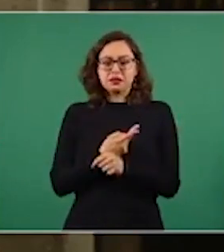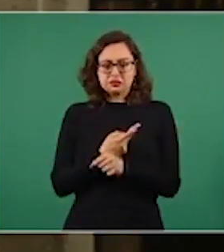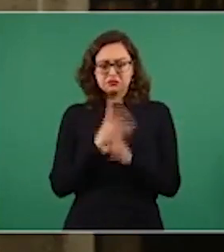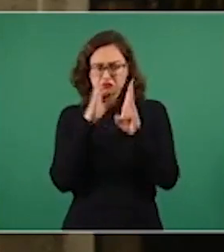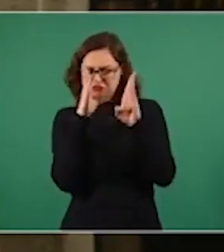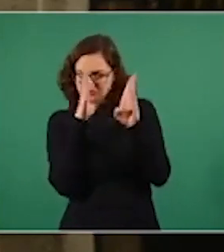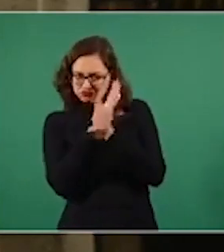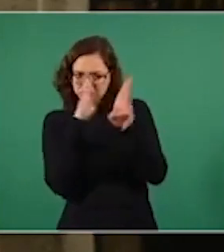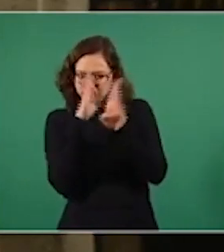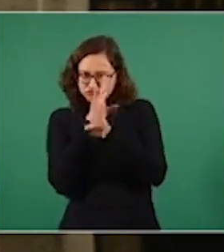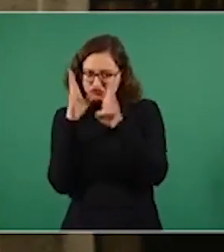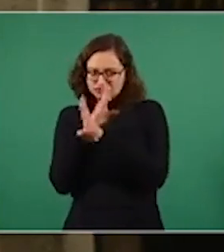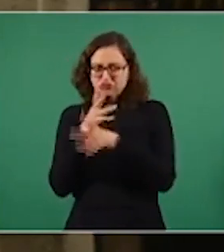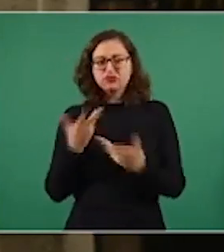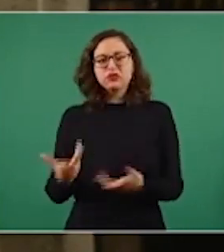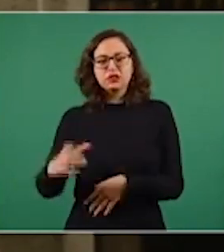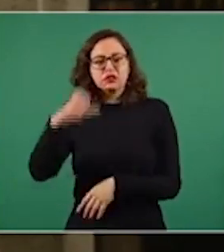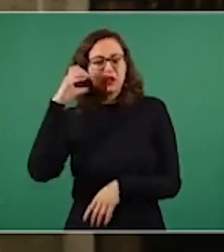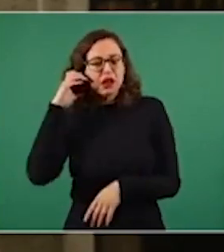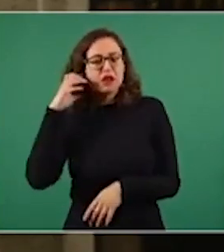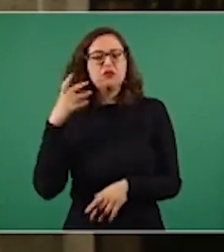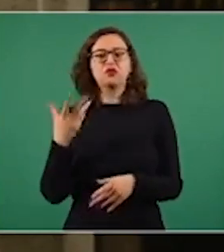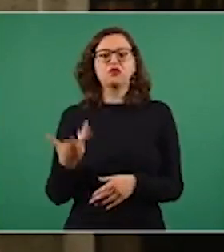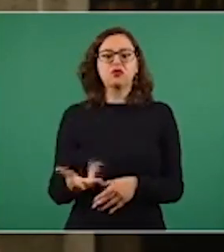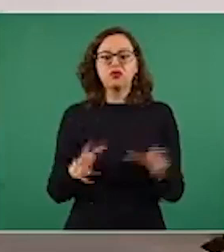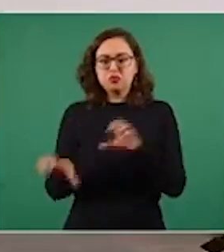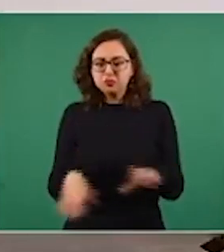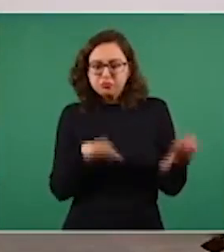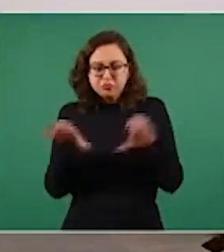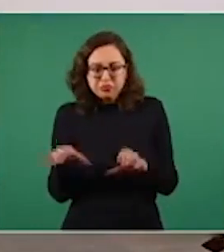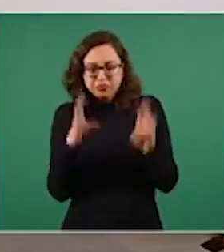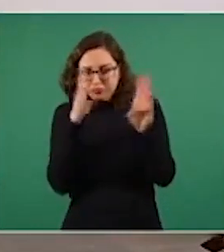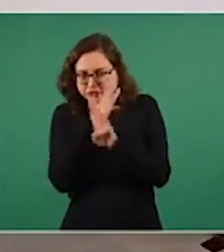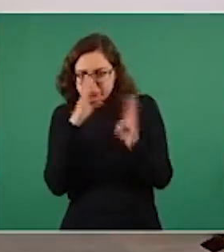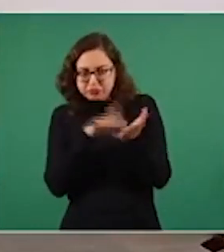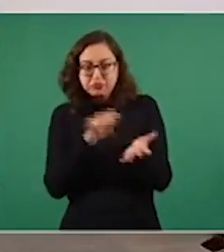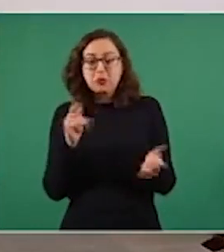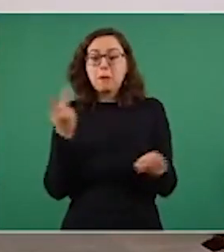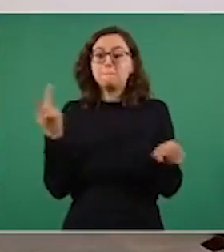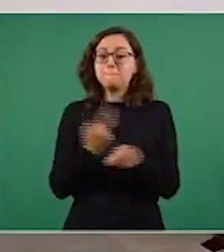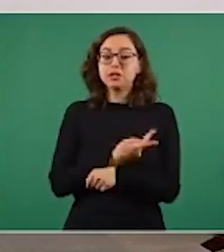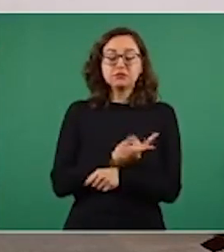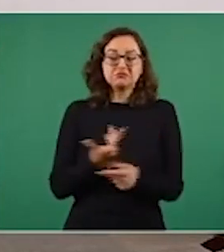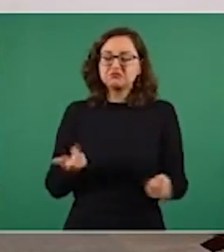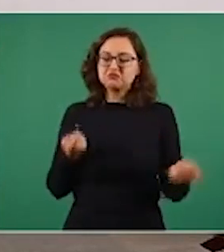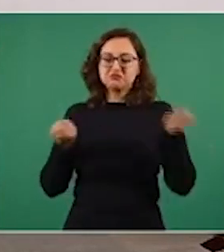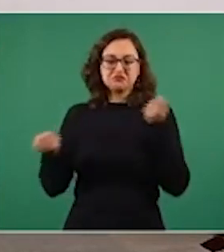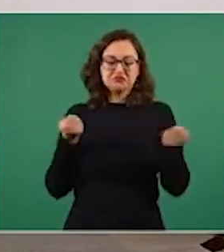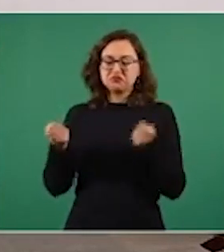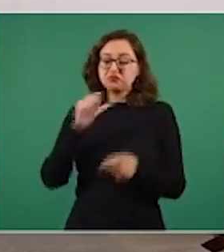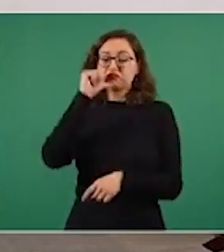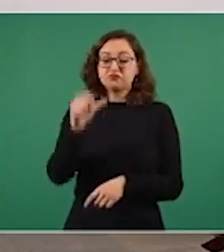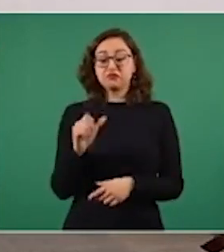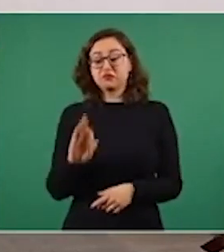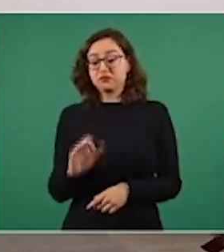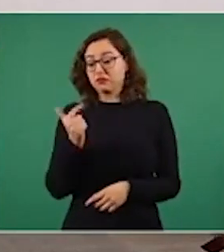el espionaje de comunicaciones privadas. Y no vemos que existe en el país una regulación de este tipo de prácticas. La Fiscalía General